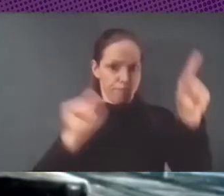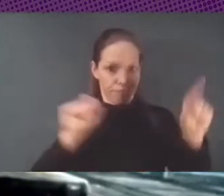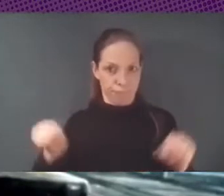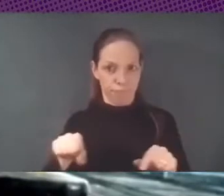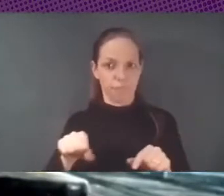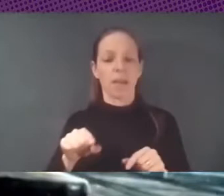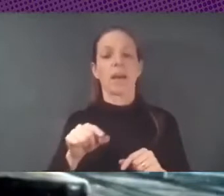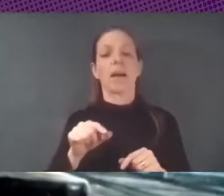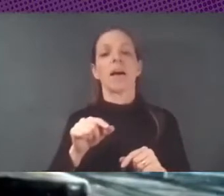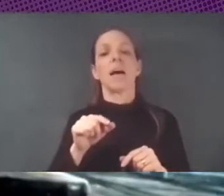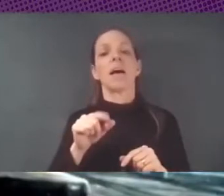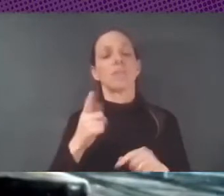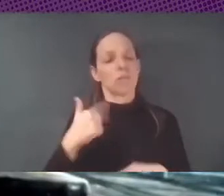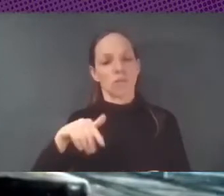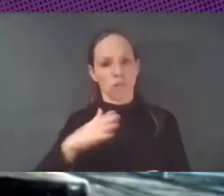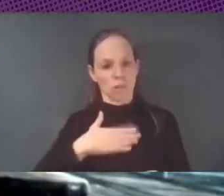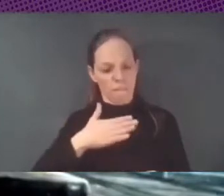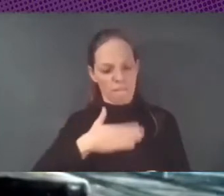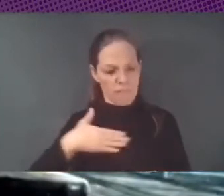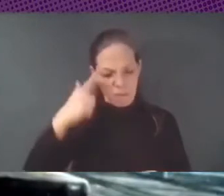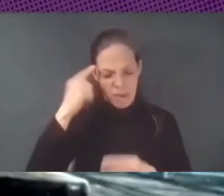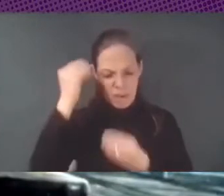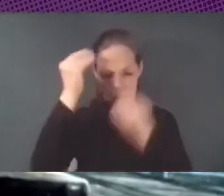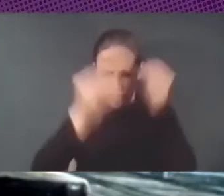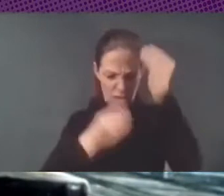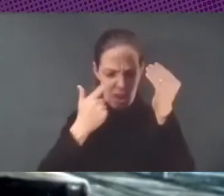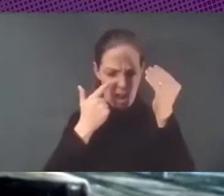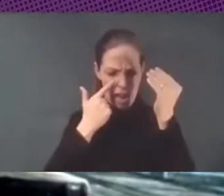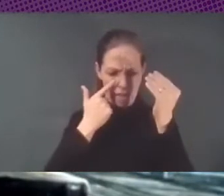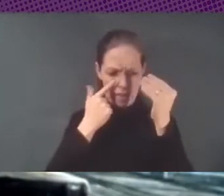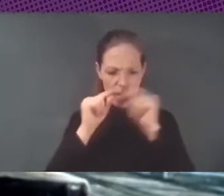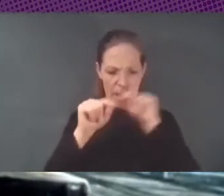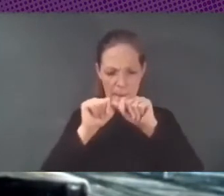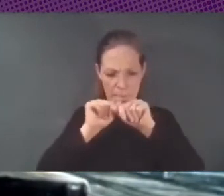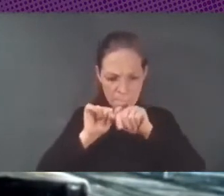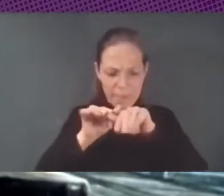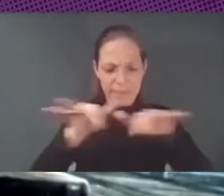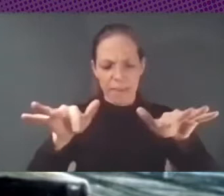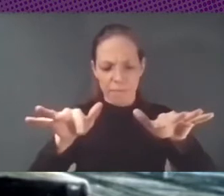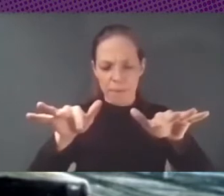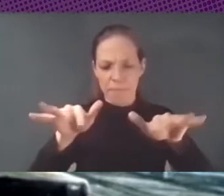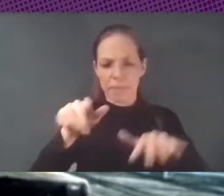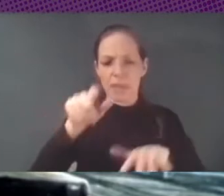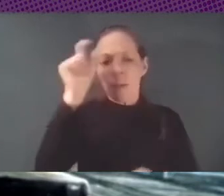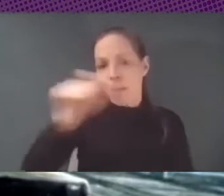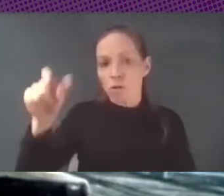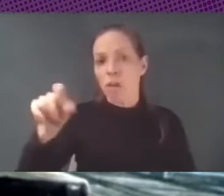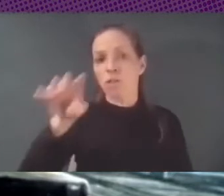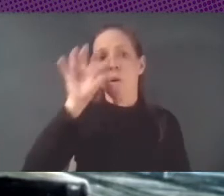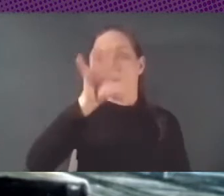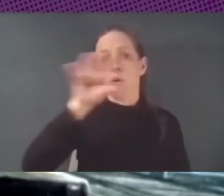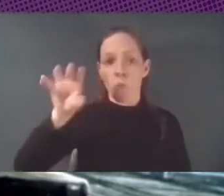pudiésemos reflexionar desde los márgenes lo que la pandemia representaba para mucha gente, muchas comunidades que no estaban